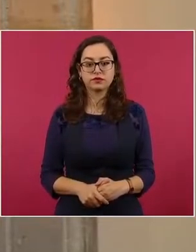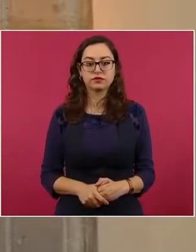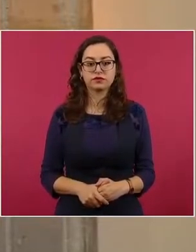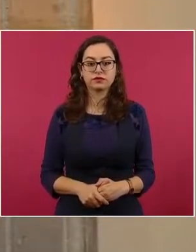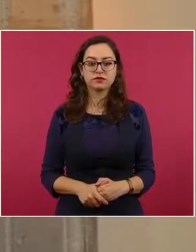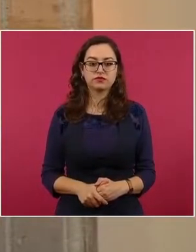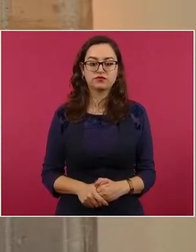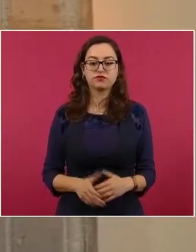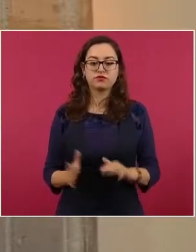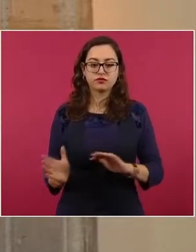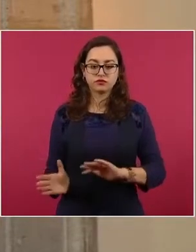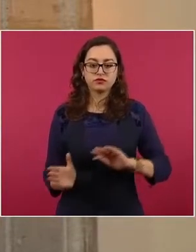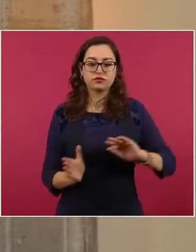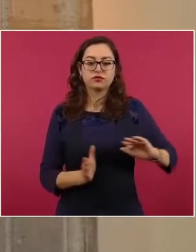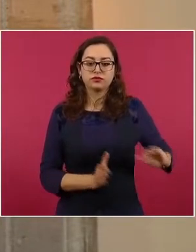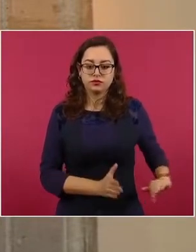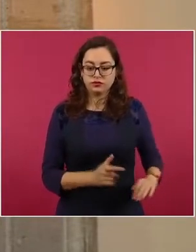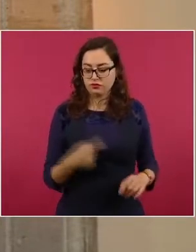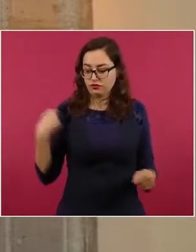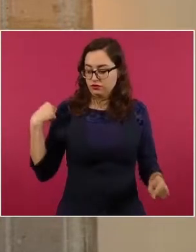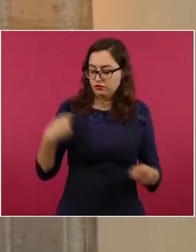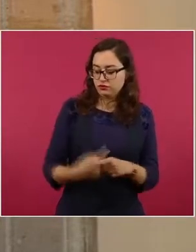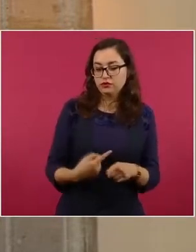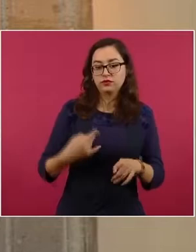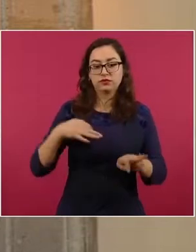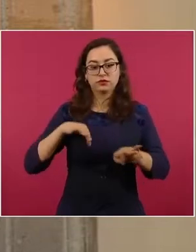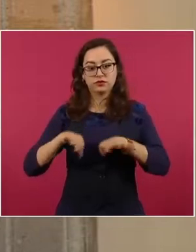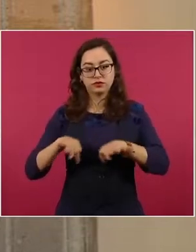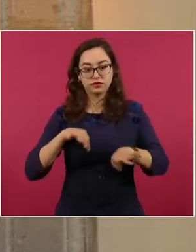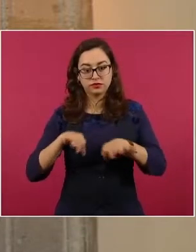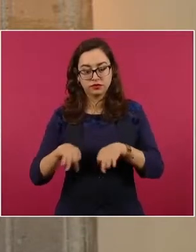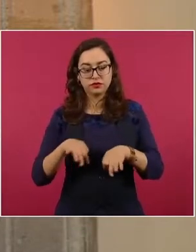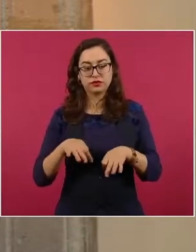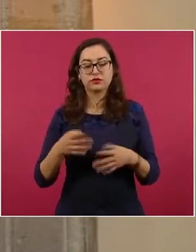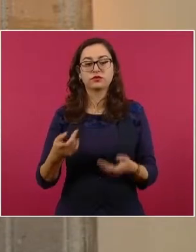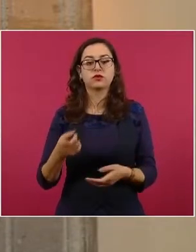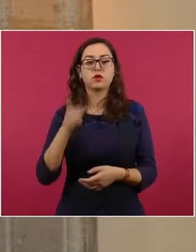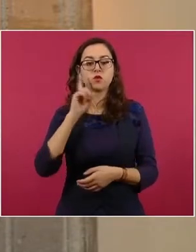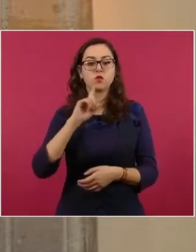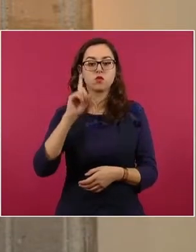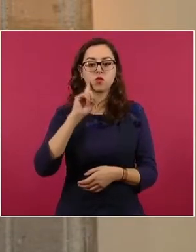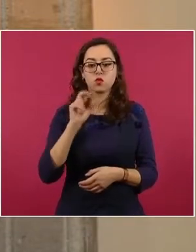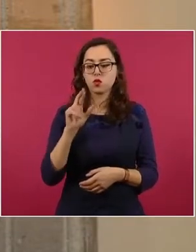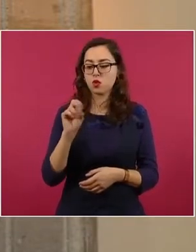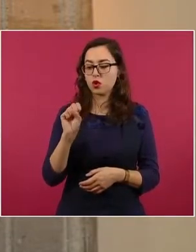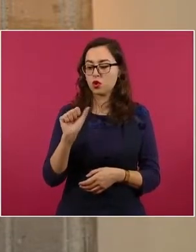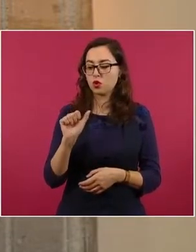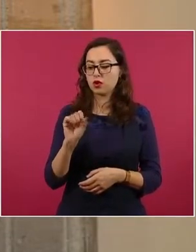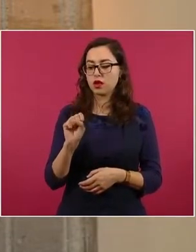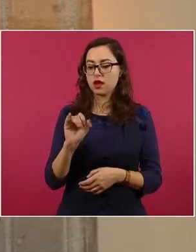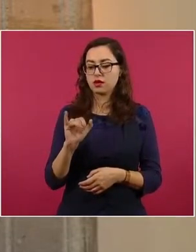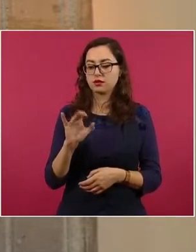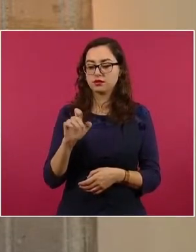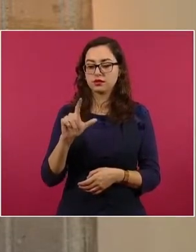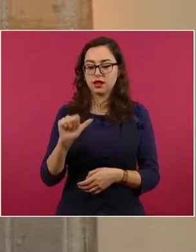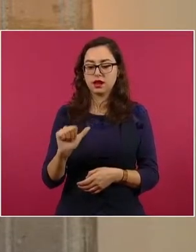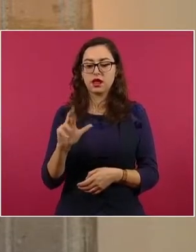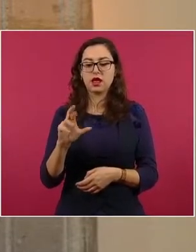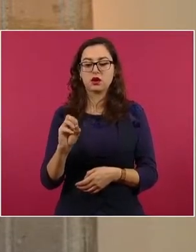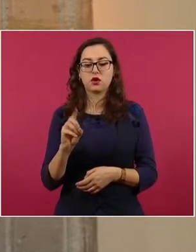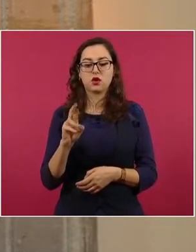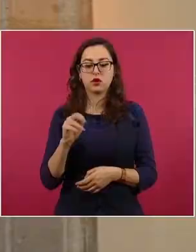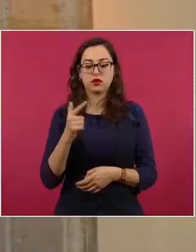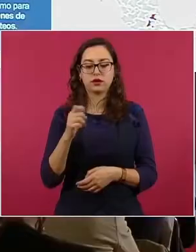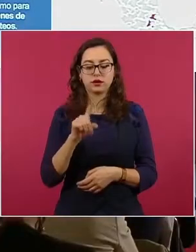informar que se constituyó por acuerdo de la secretaria Rosa Isela Rodríguez en la Secretaría de Seguridad y